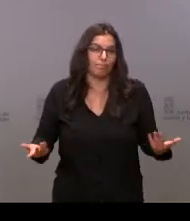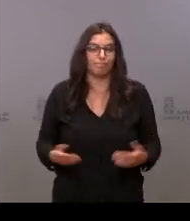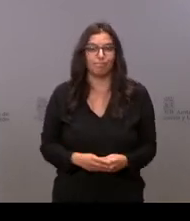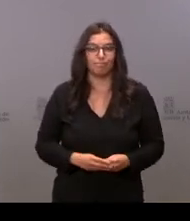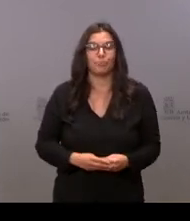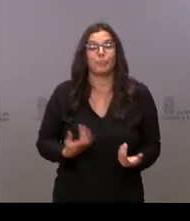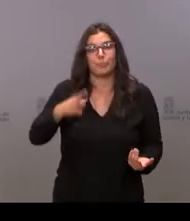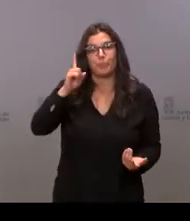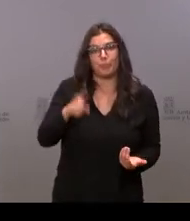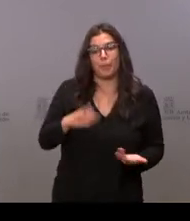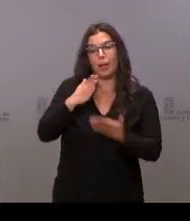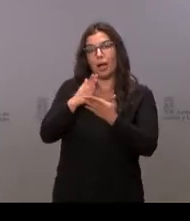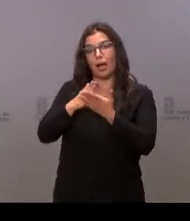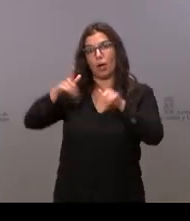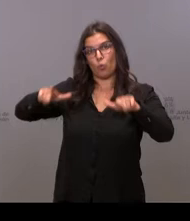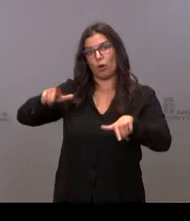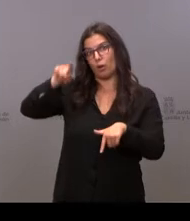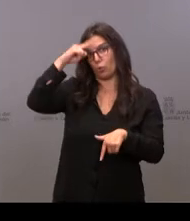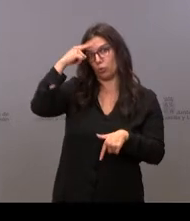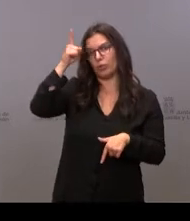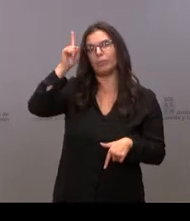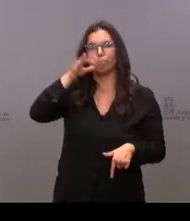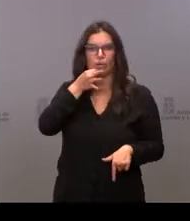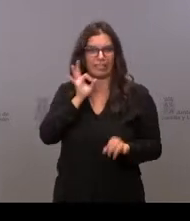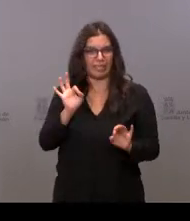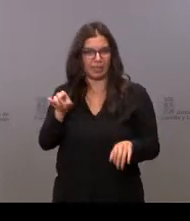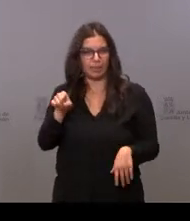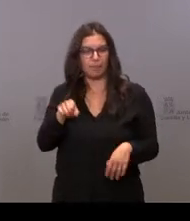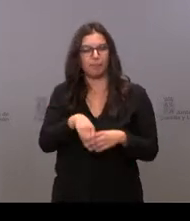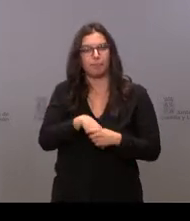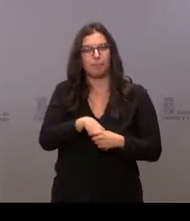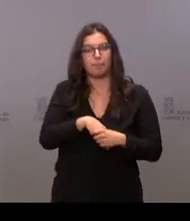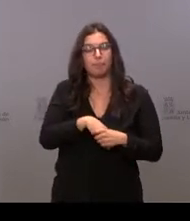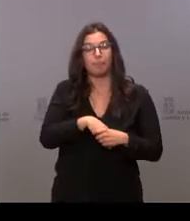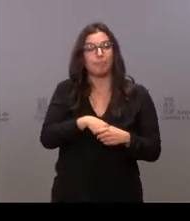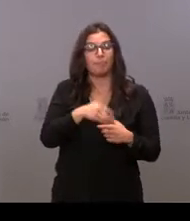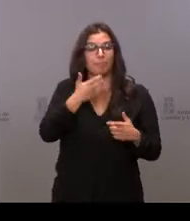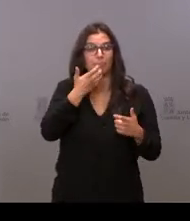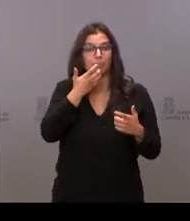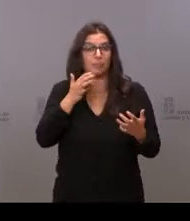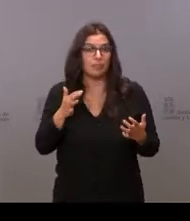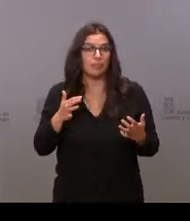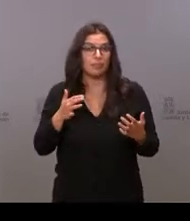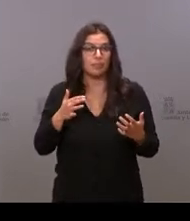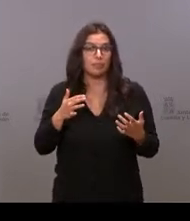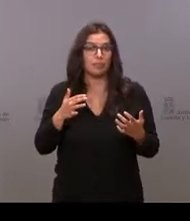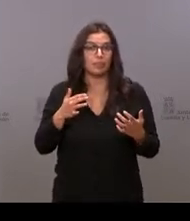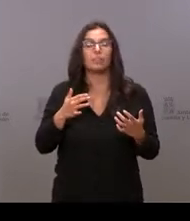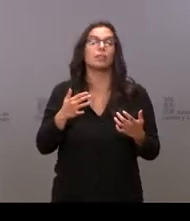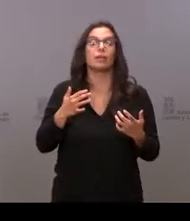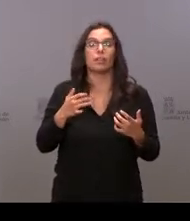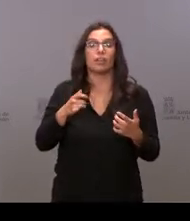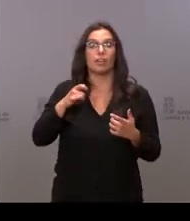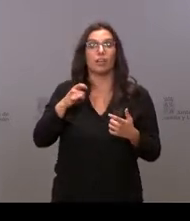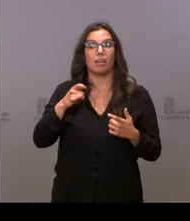Luego también tenemos el aula de cultura por la tarde. Y si no fuera por algunas que se han ido incorporando,